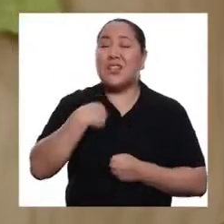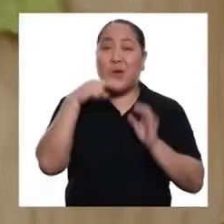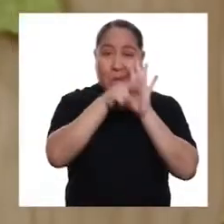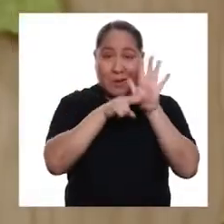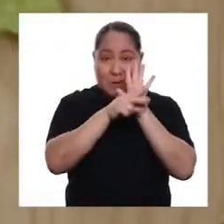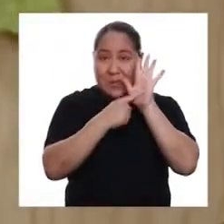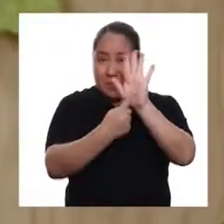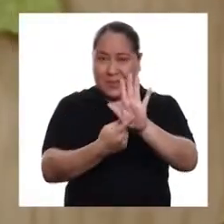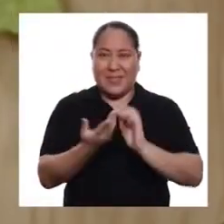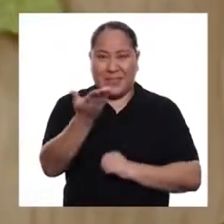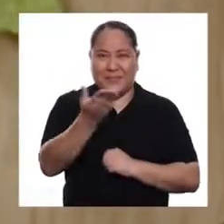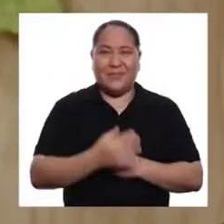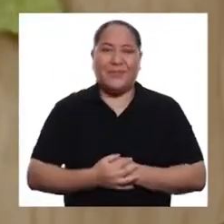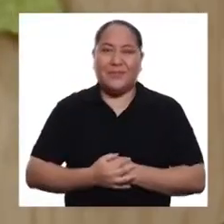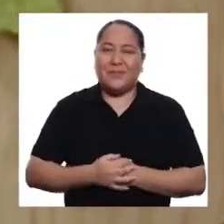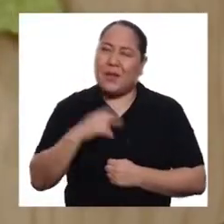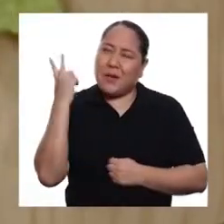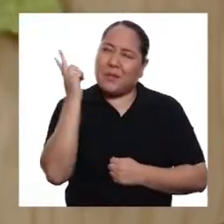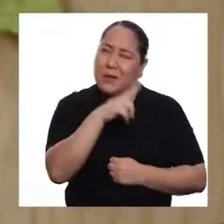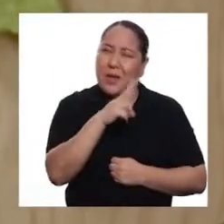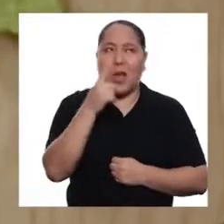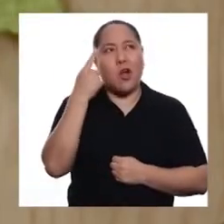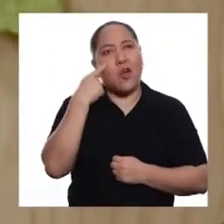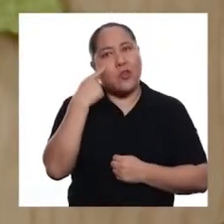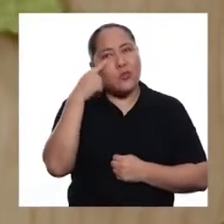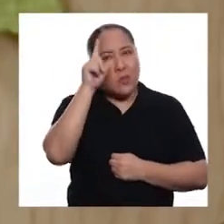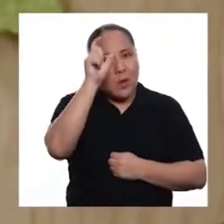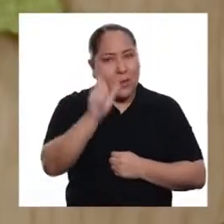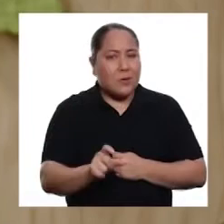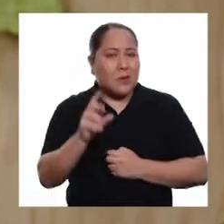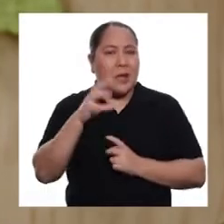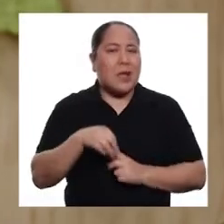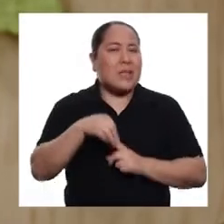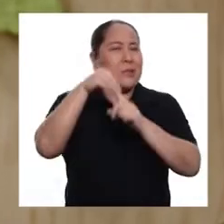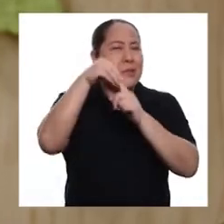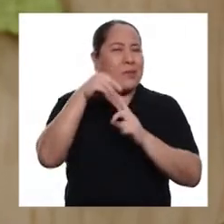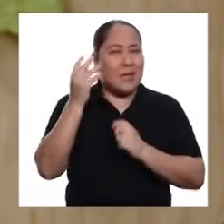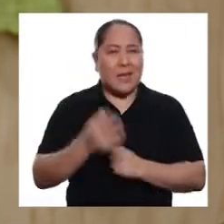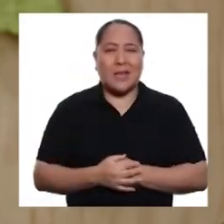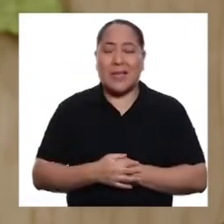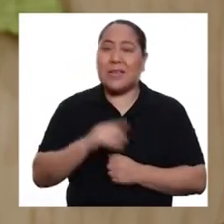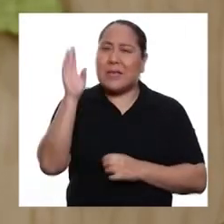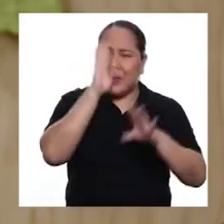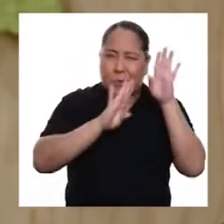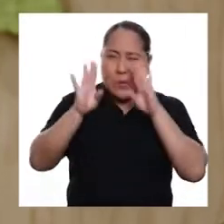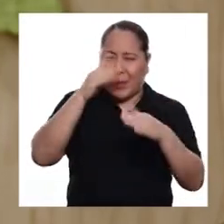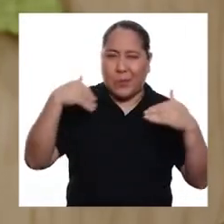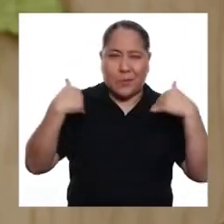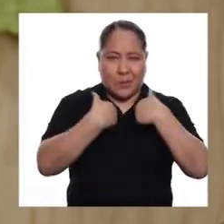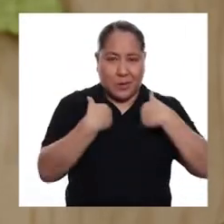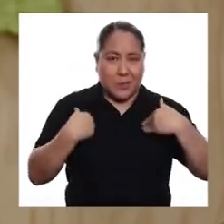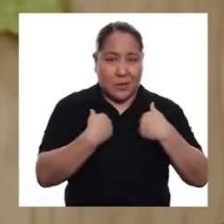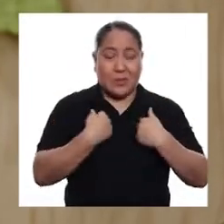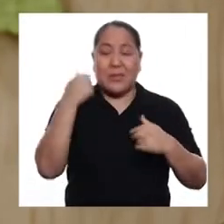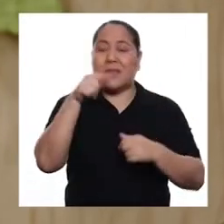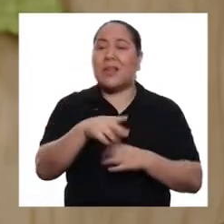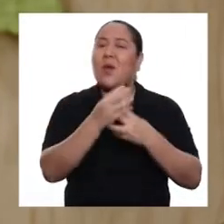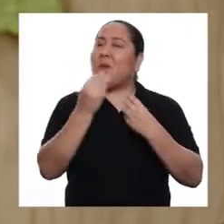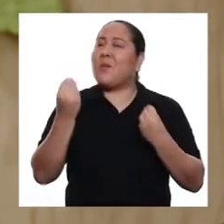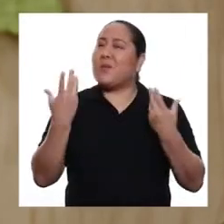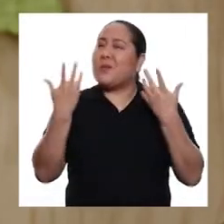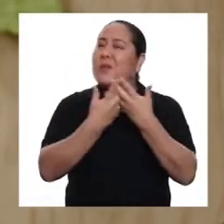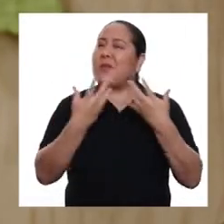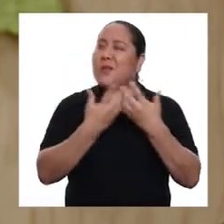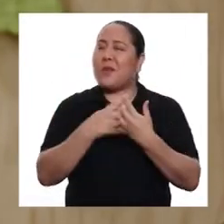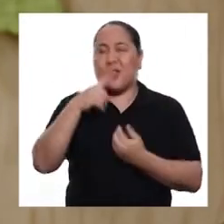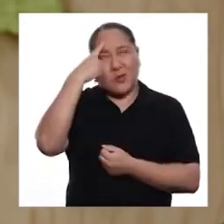Justo tengo un video para mostrarles. Vamos a conocer a una persona muy especial que se preocupa por los animales y